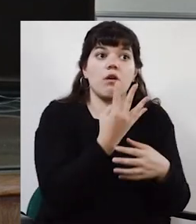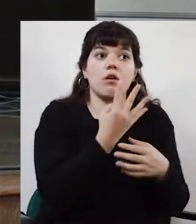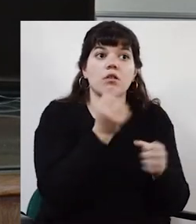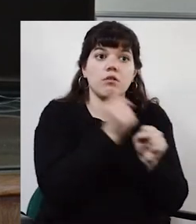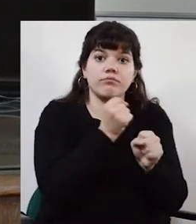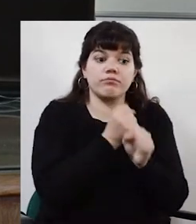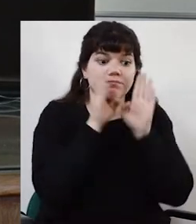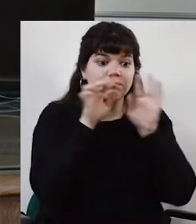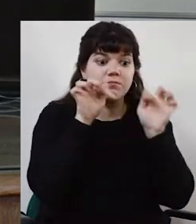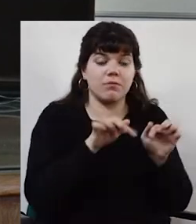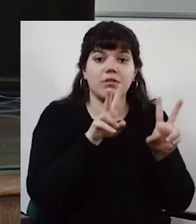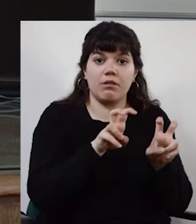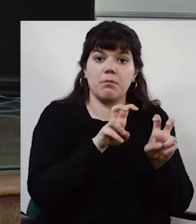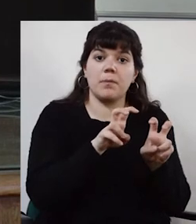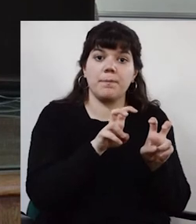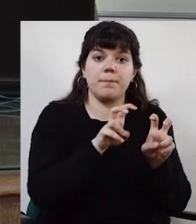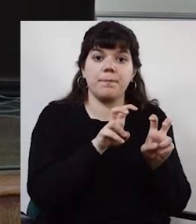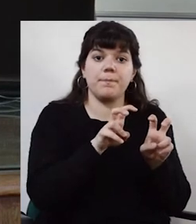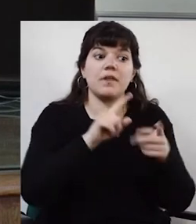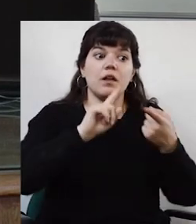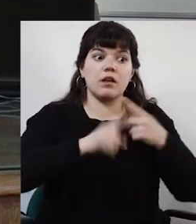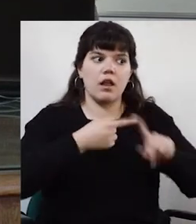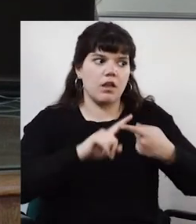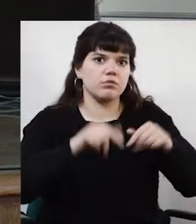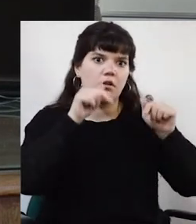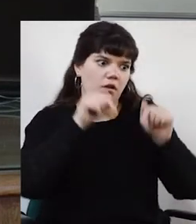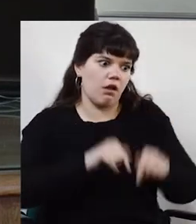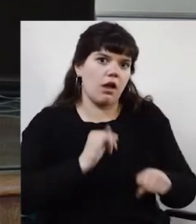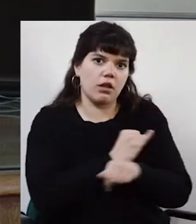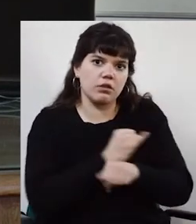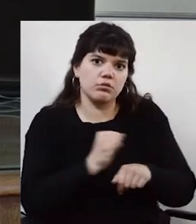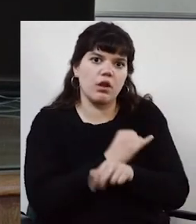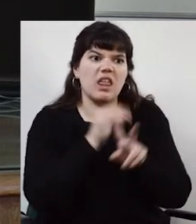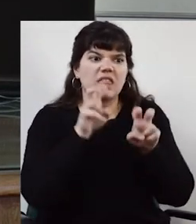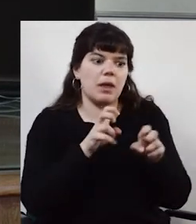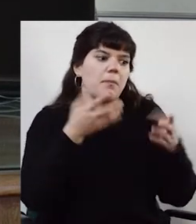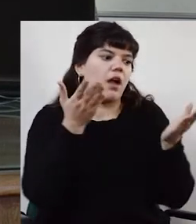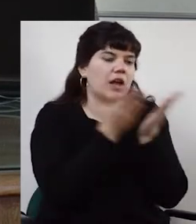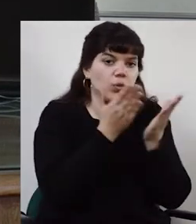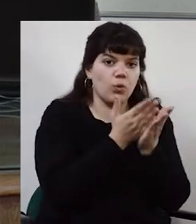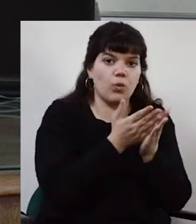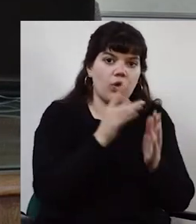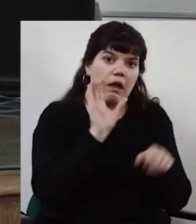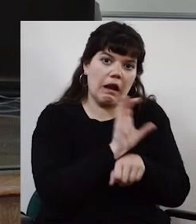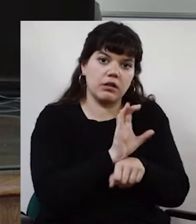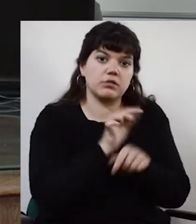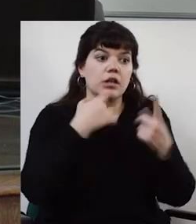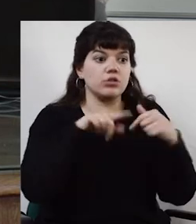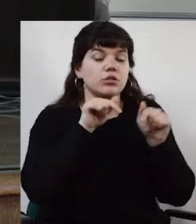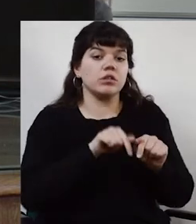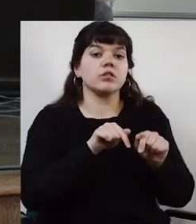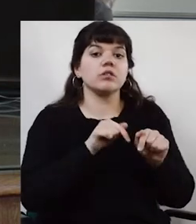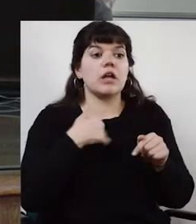sobre esta temática, sobre las relaciones institucionales y las redes académicas. Y si a ustedes les parece,